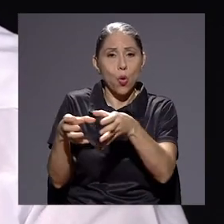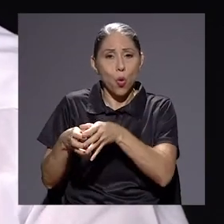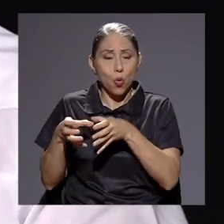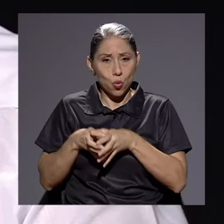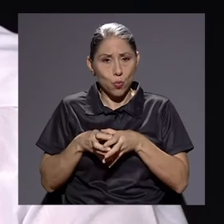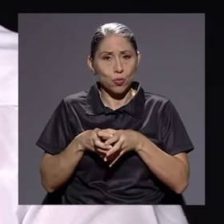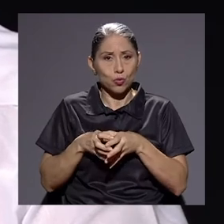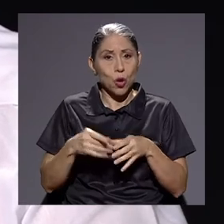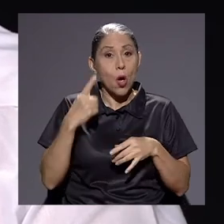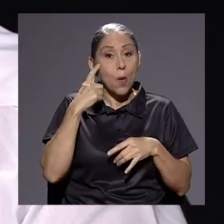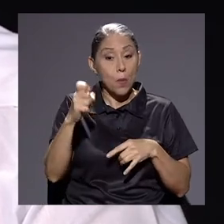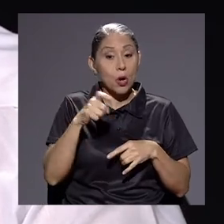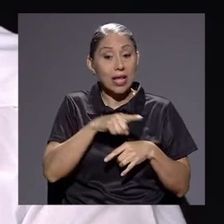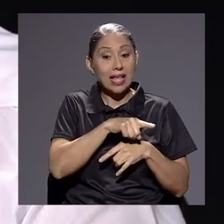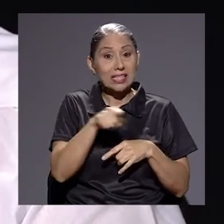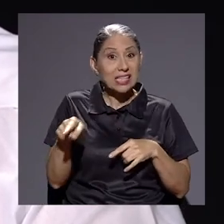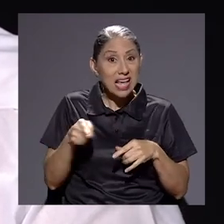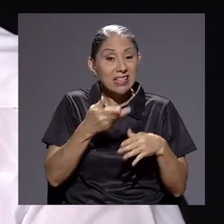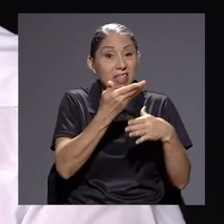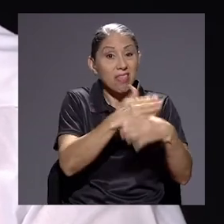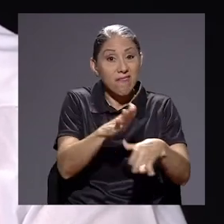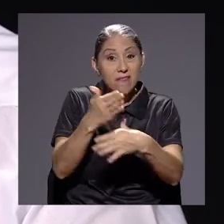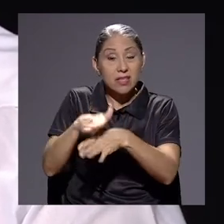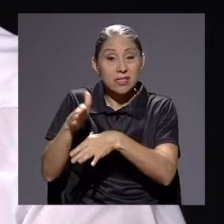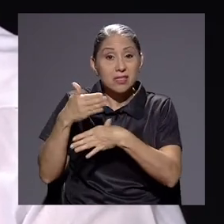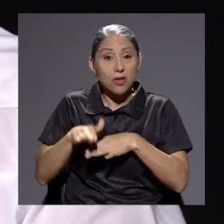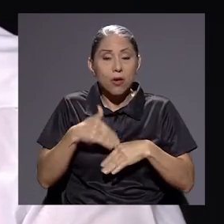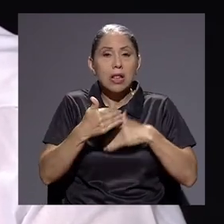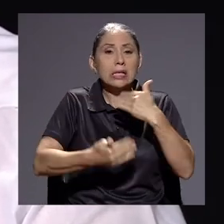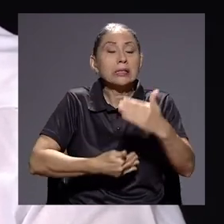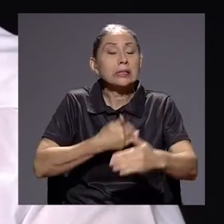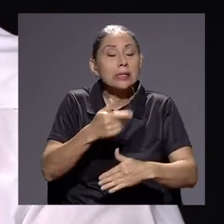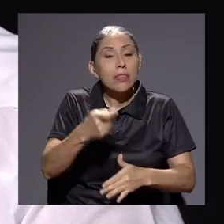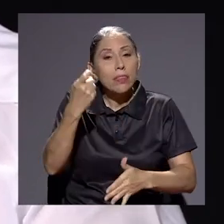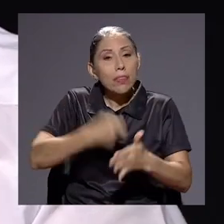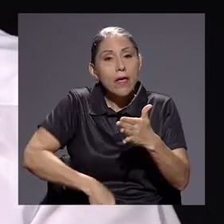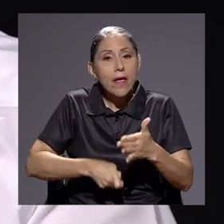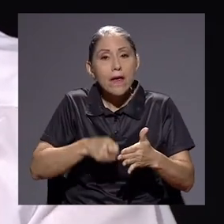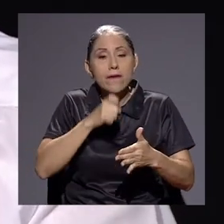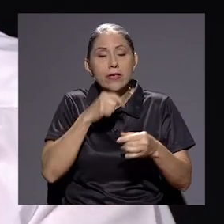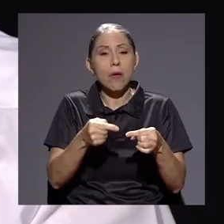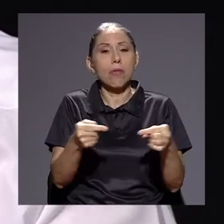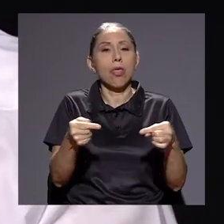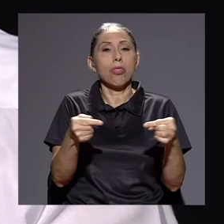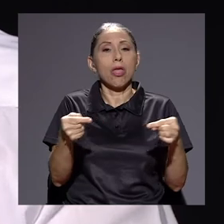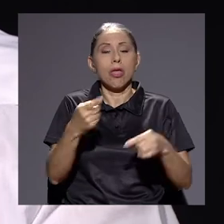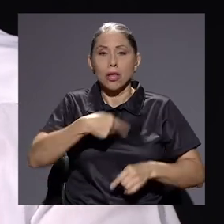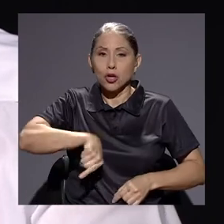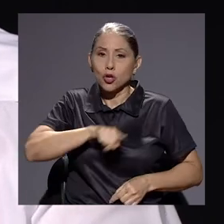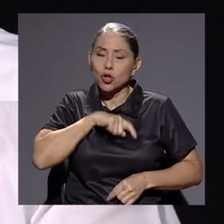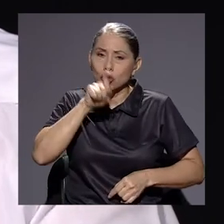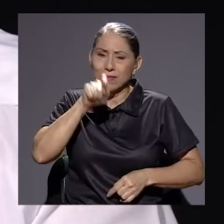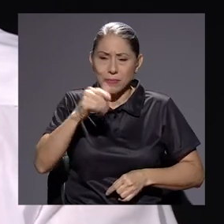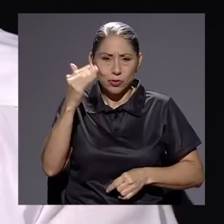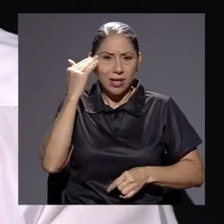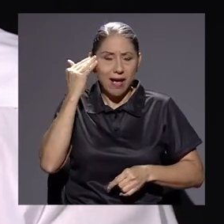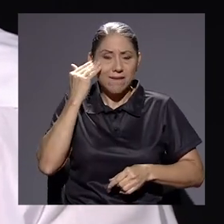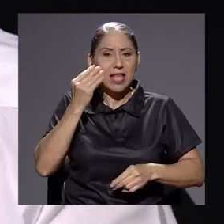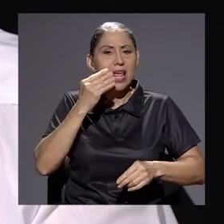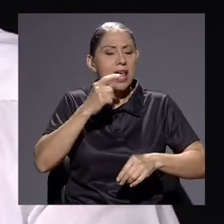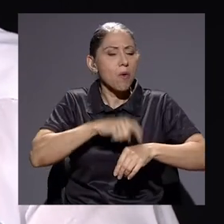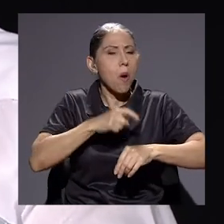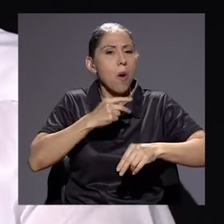lleva a enfrentamientos largos y a veces complejos. La capacidad nuestra debe ser para saber